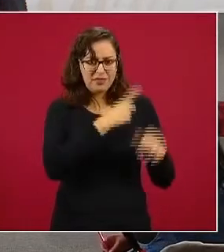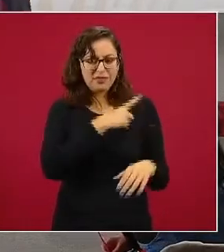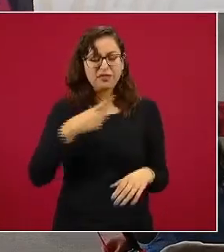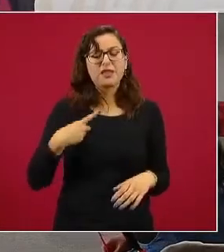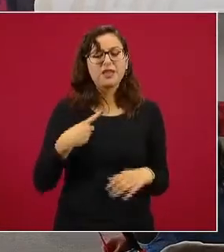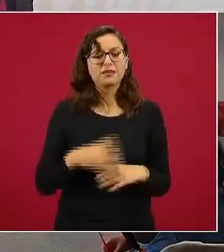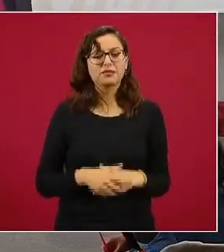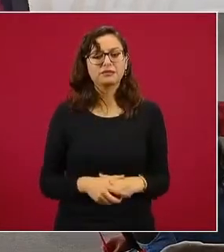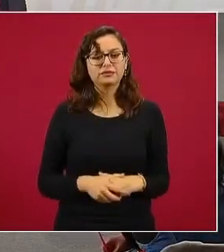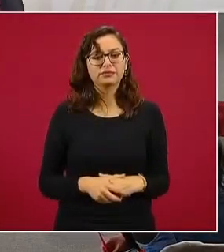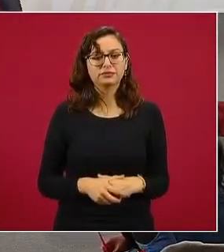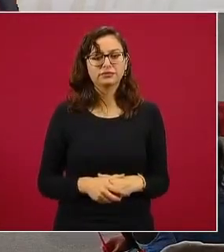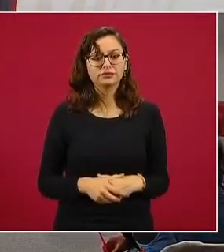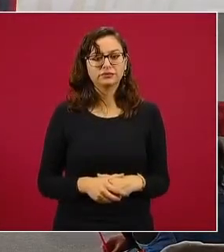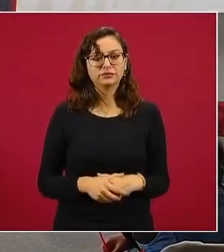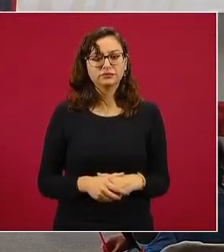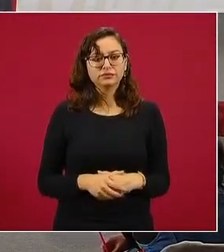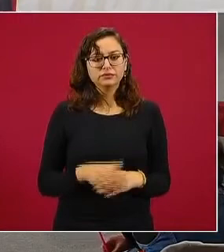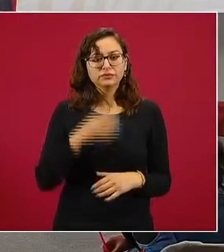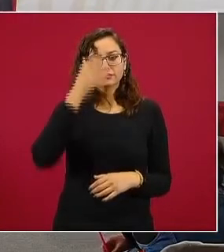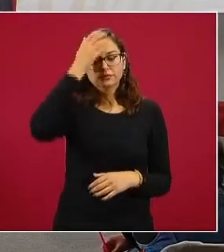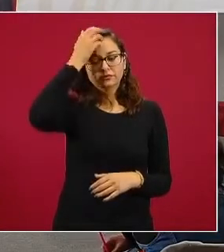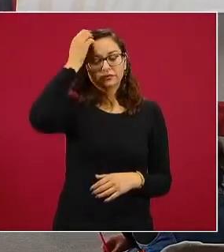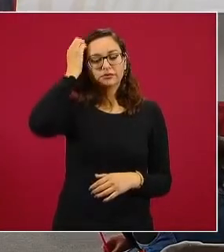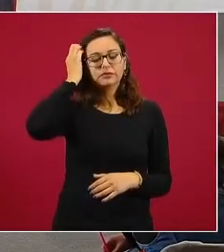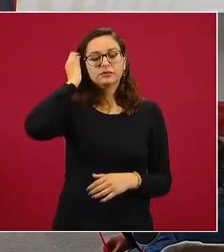ofrecimientos que se hacen incluso